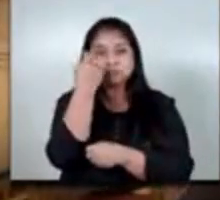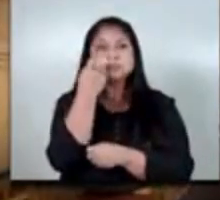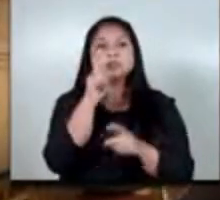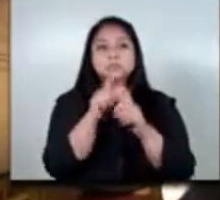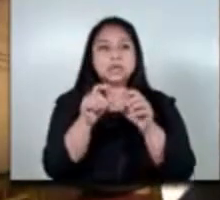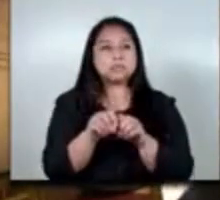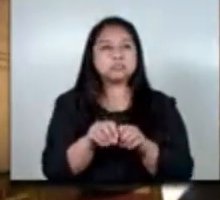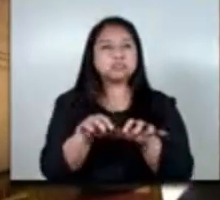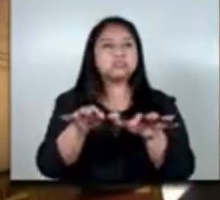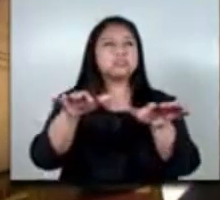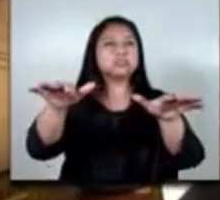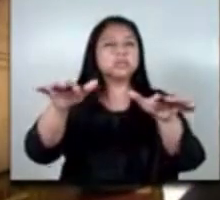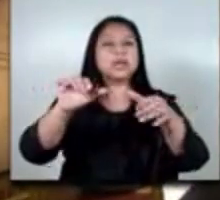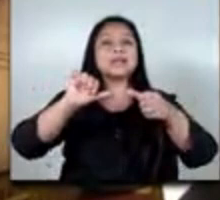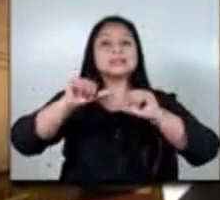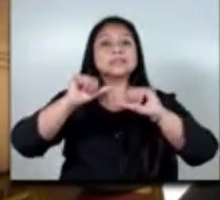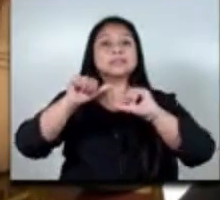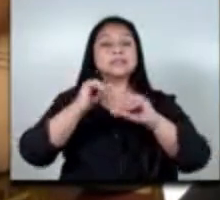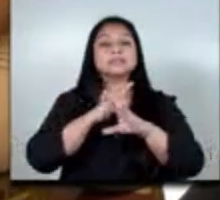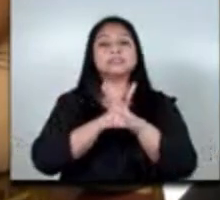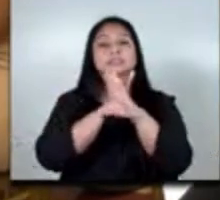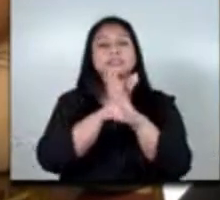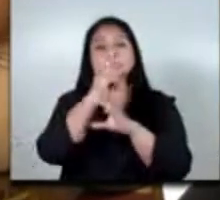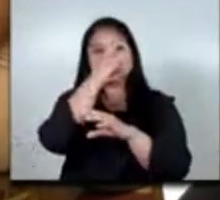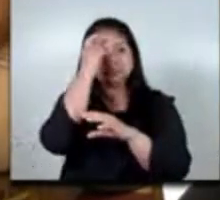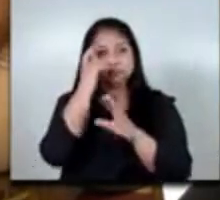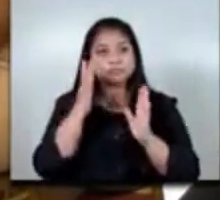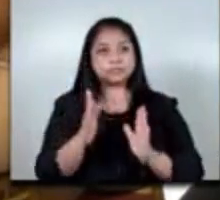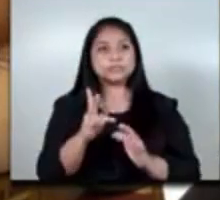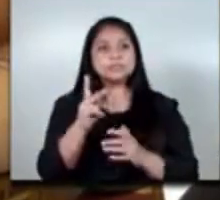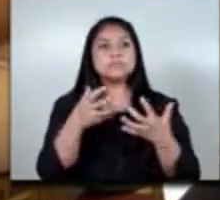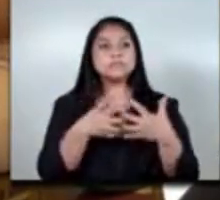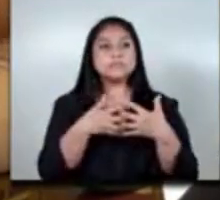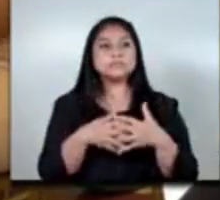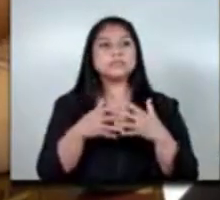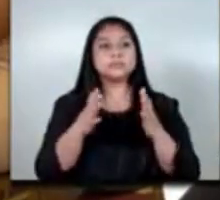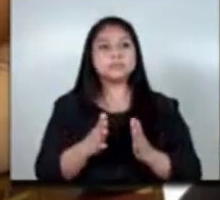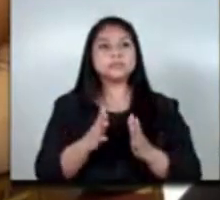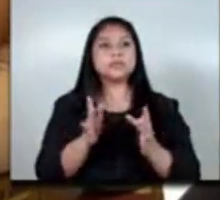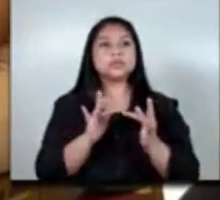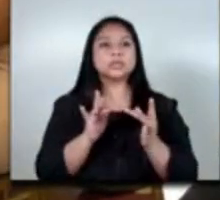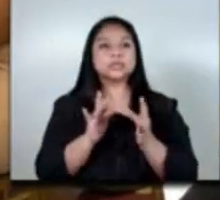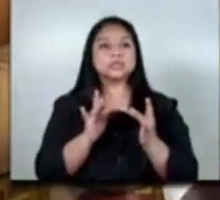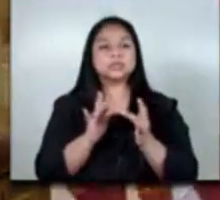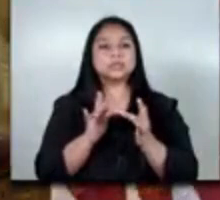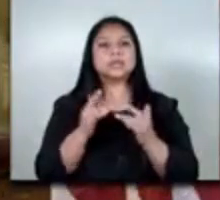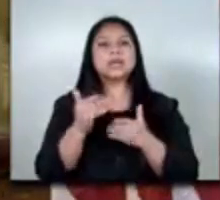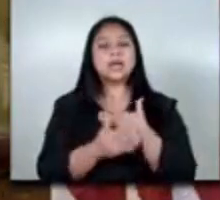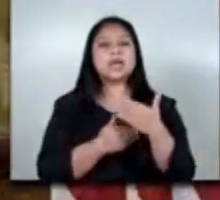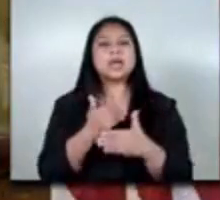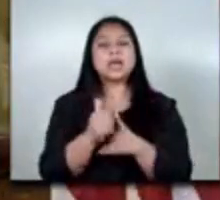el acceso y la seguridad para trabajadores y empresas conectarse en avanzar